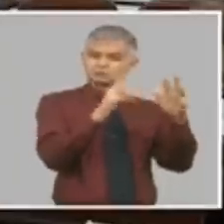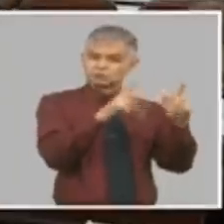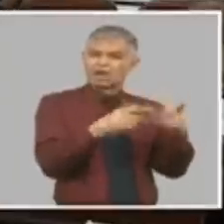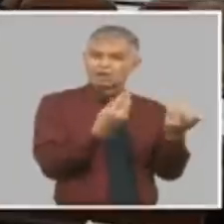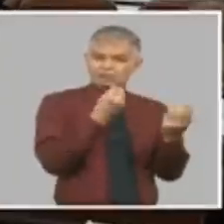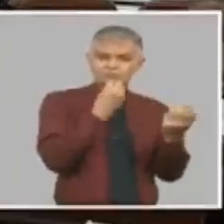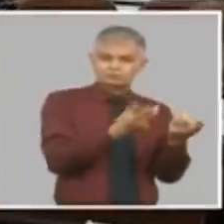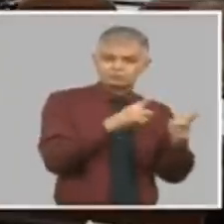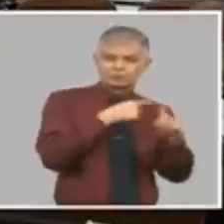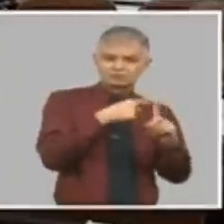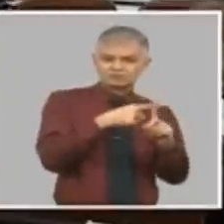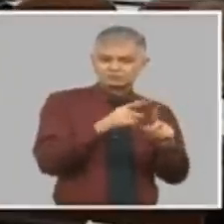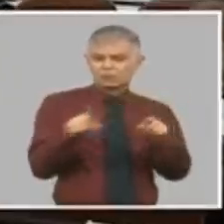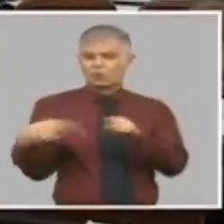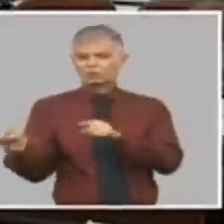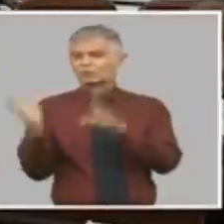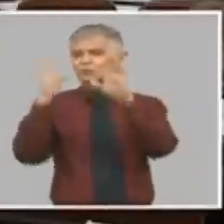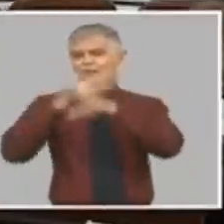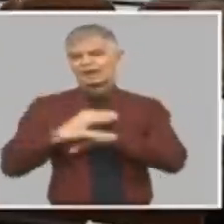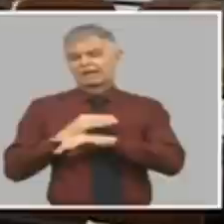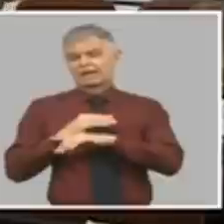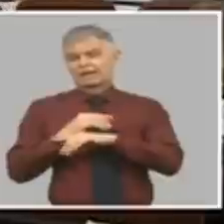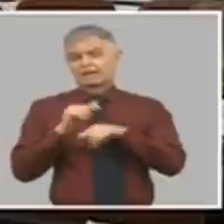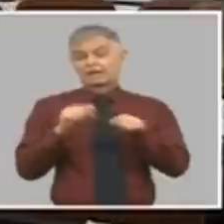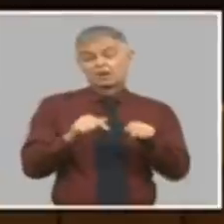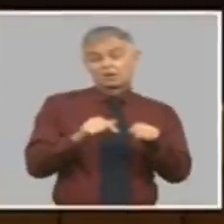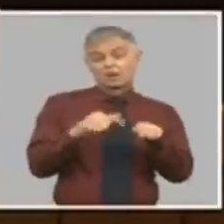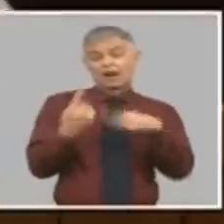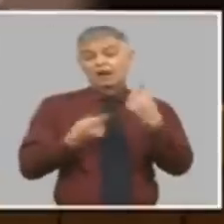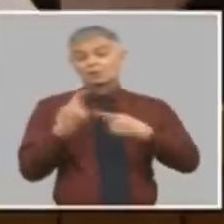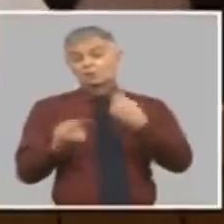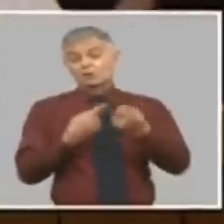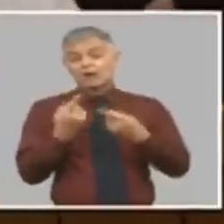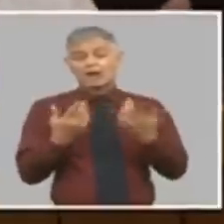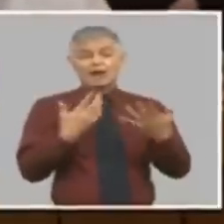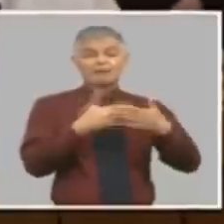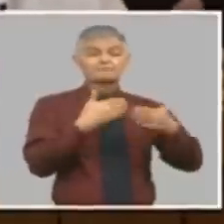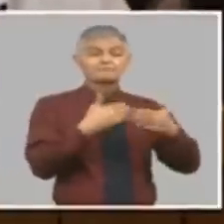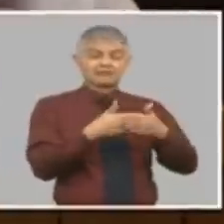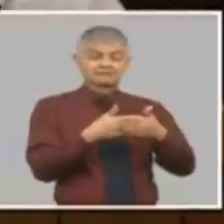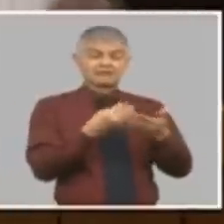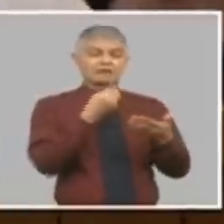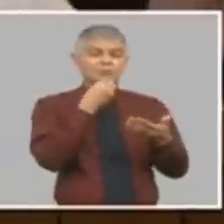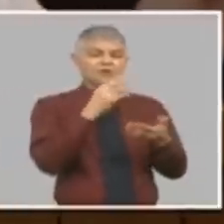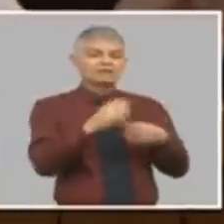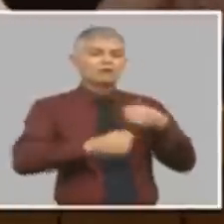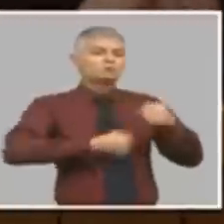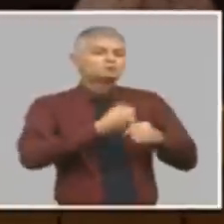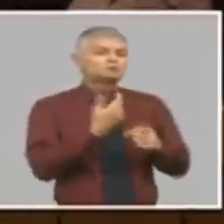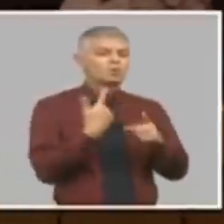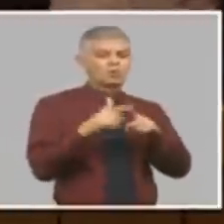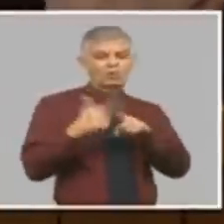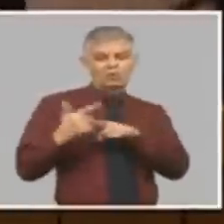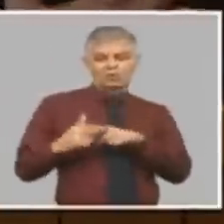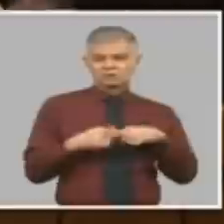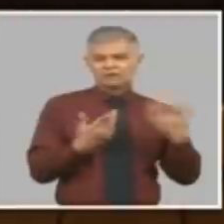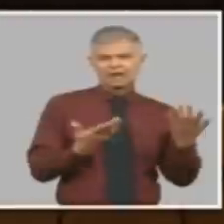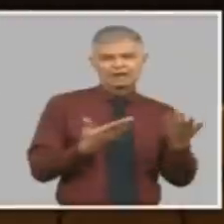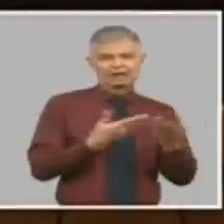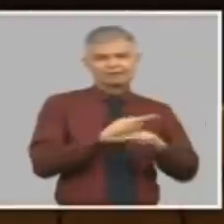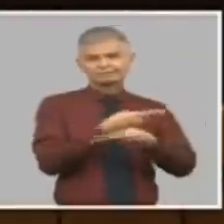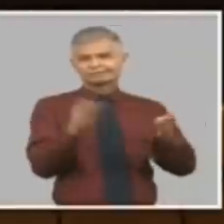Hoy hay empresas que al final tienen margen de utilidad muy chiquito y por los sistemas de pago que tienen las personas pueden